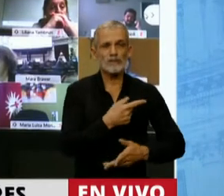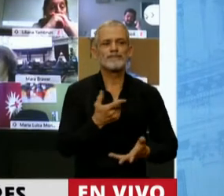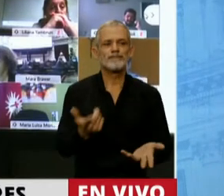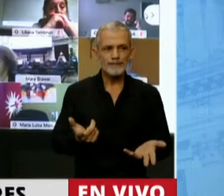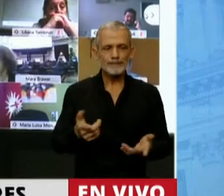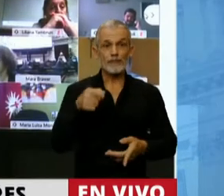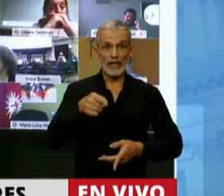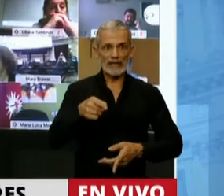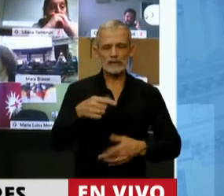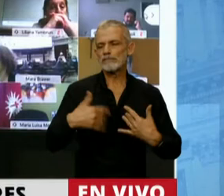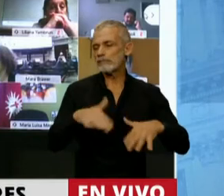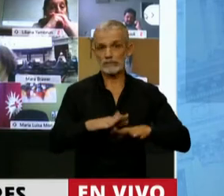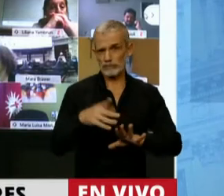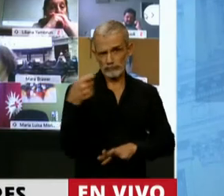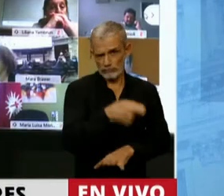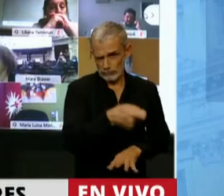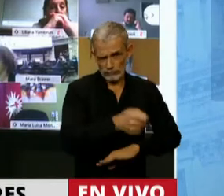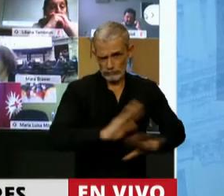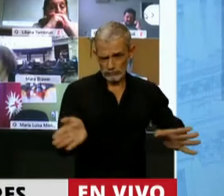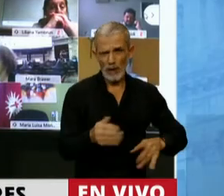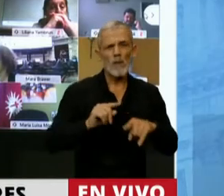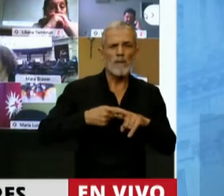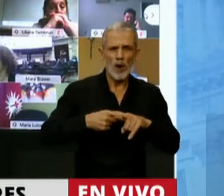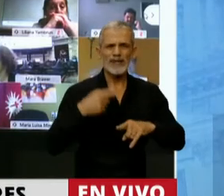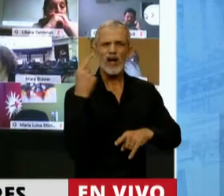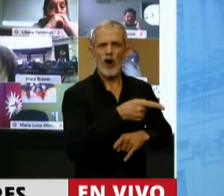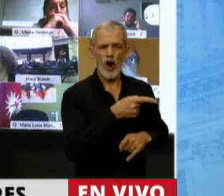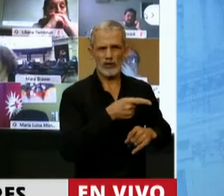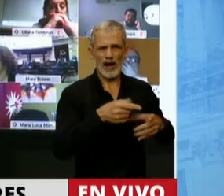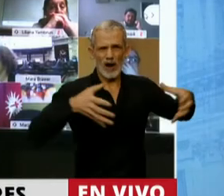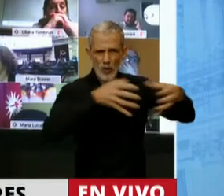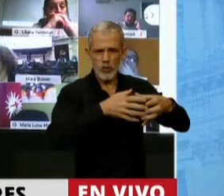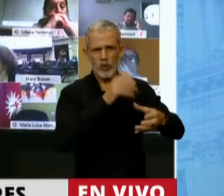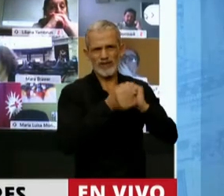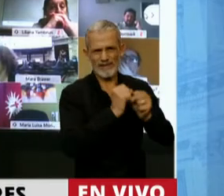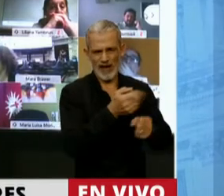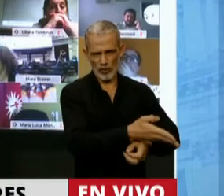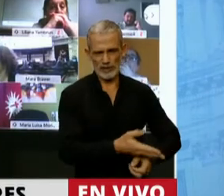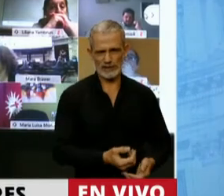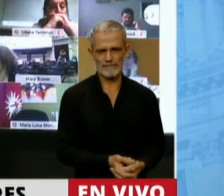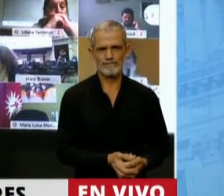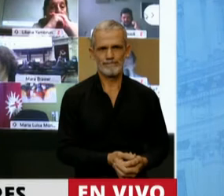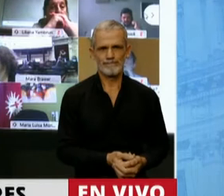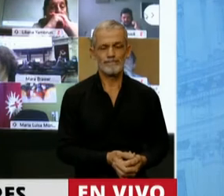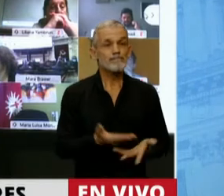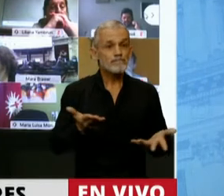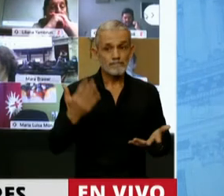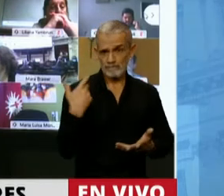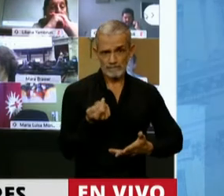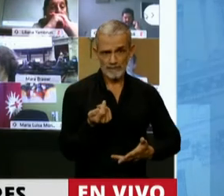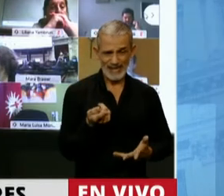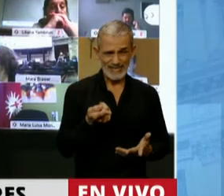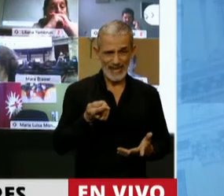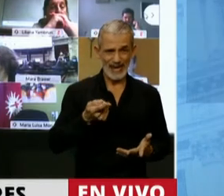fue verdaderamente un crimen político contra la clase obrera, contra toda la clase obrera. Y recién